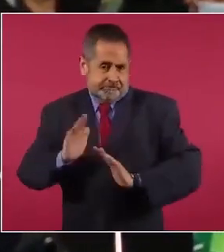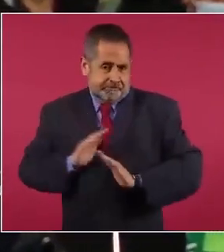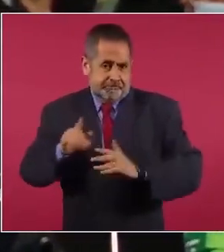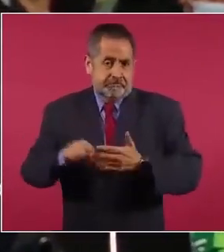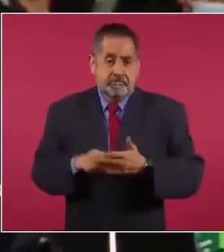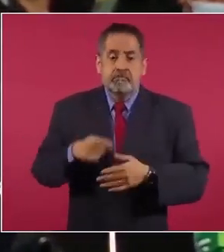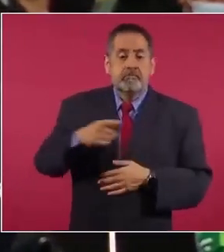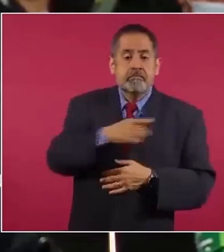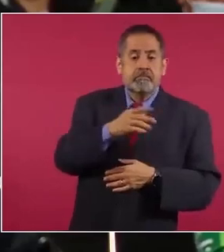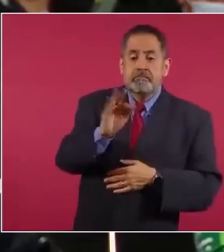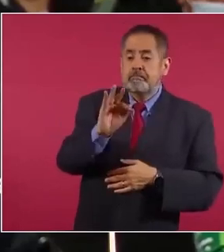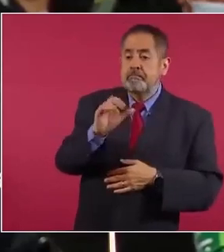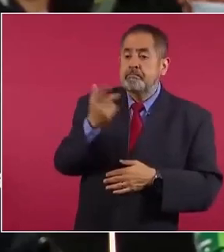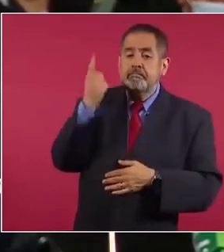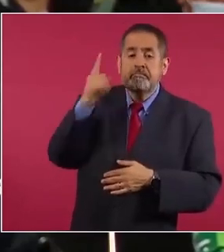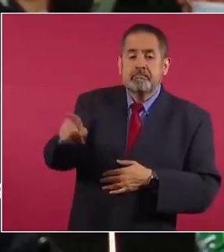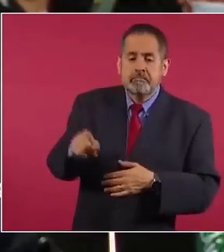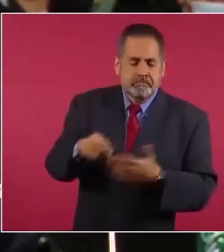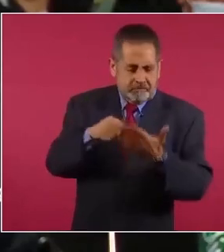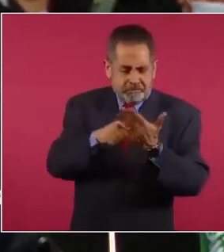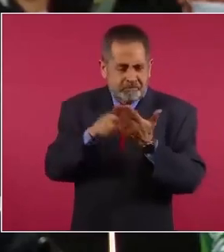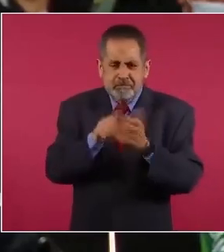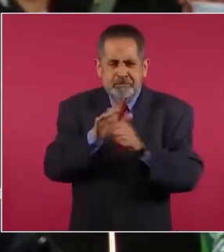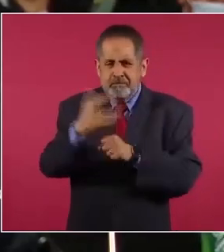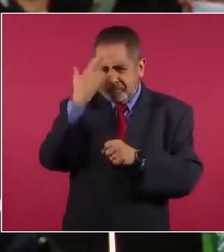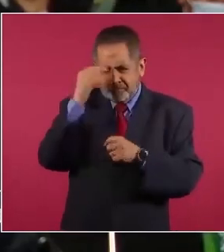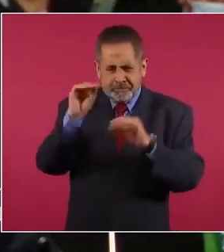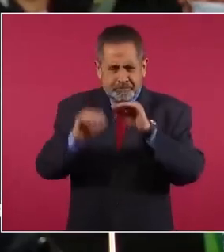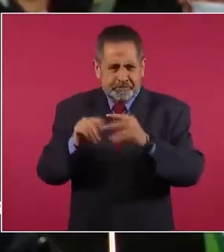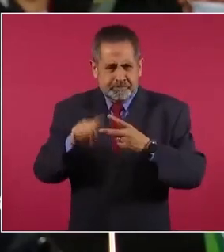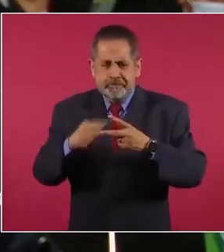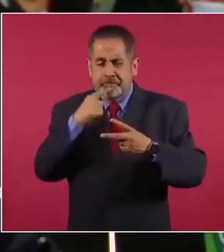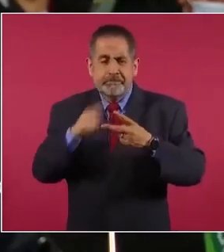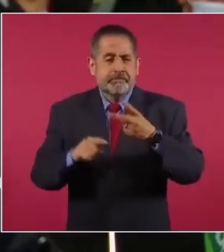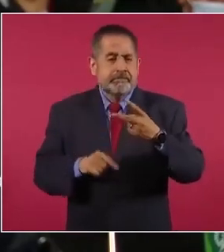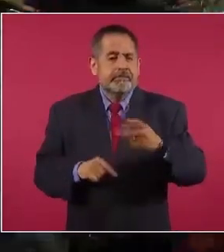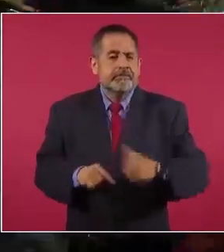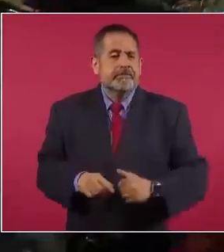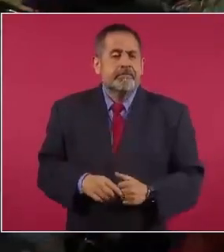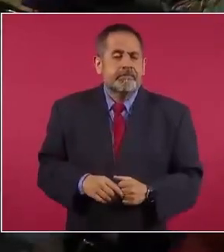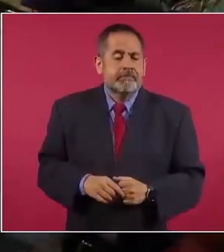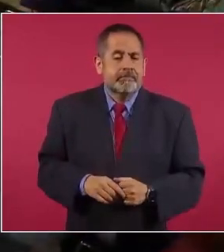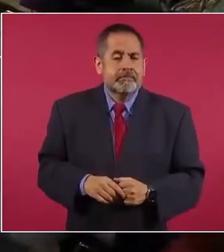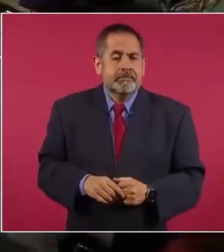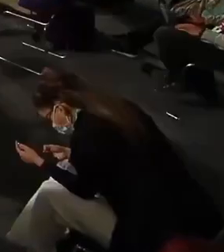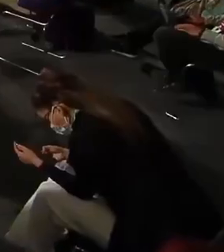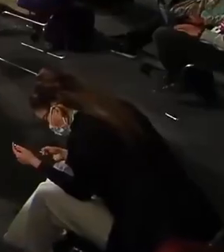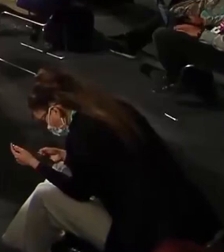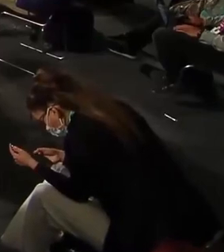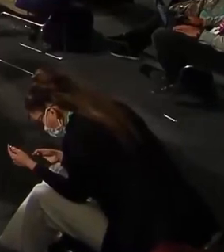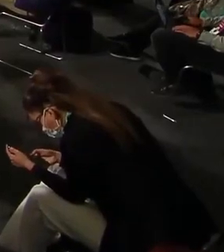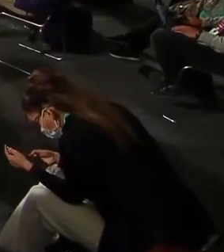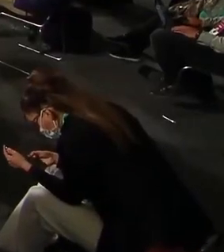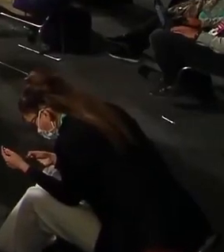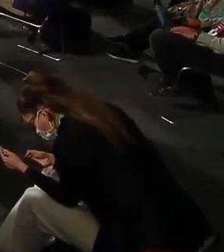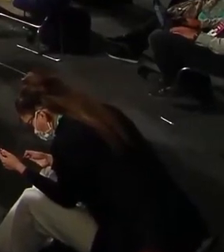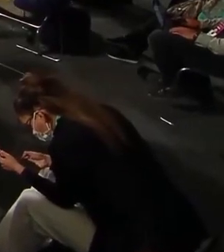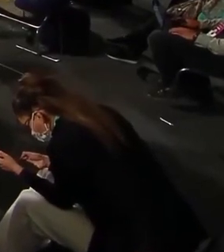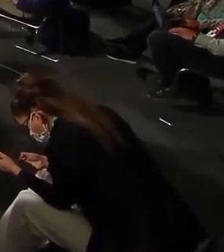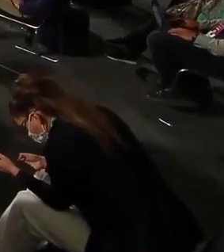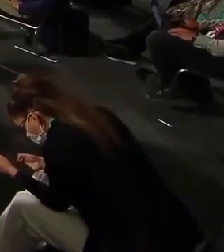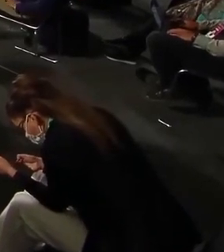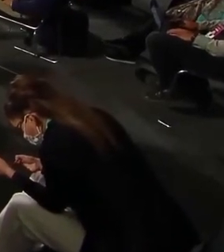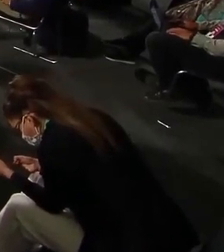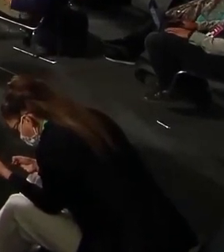en los que le voy a decir parte de lo que describe en este documento ir contra el enemigo con esas palabras